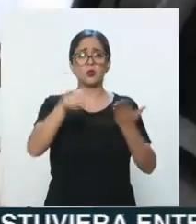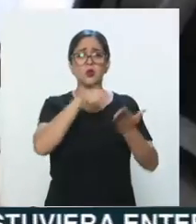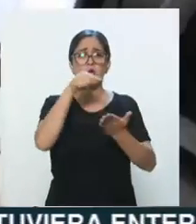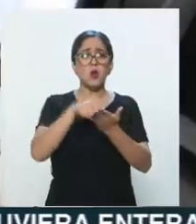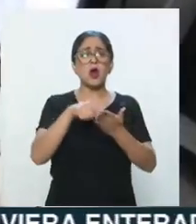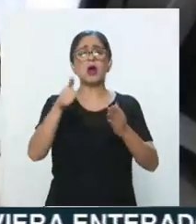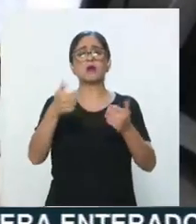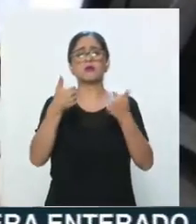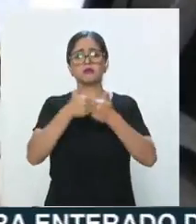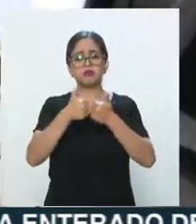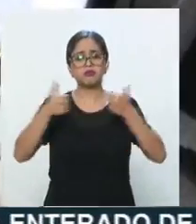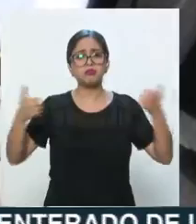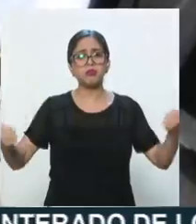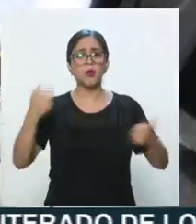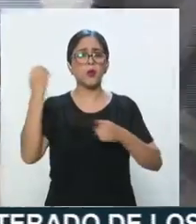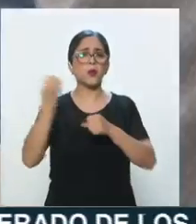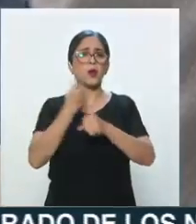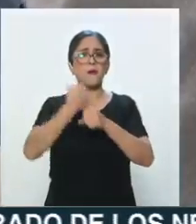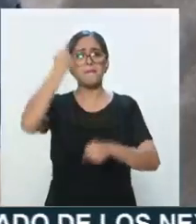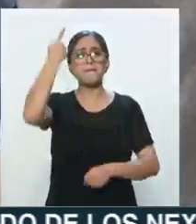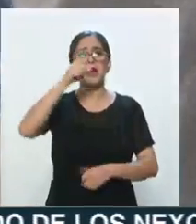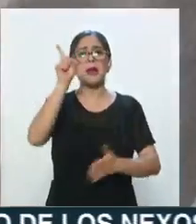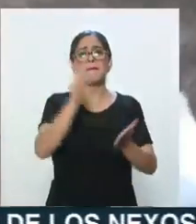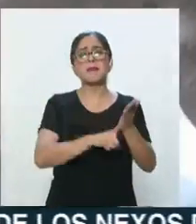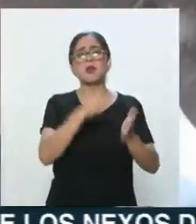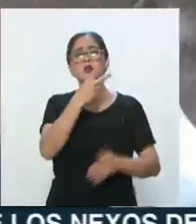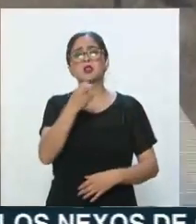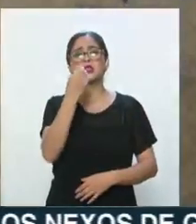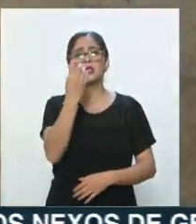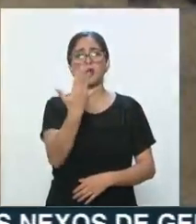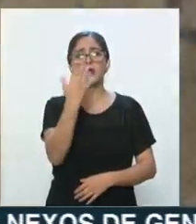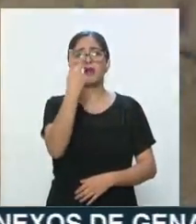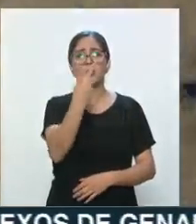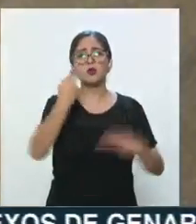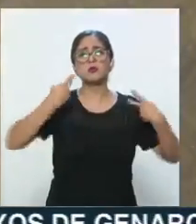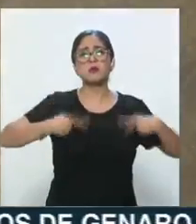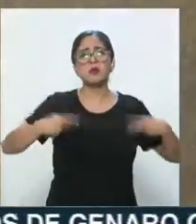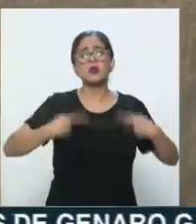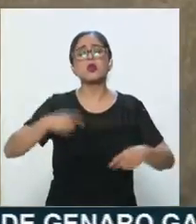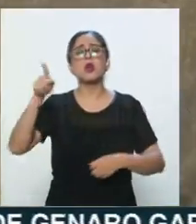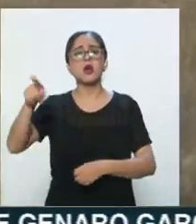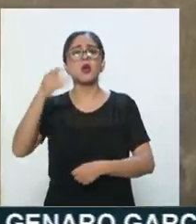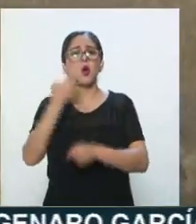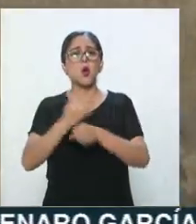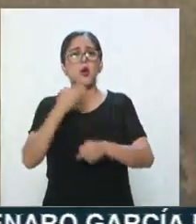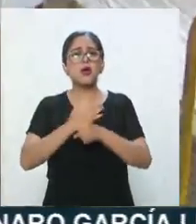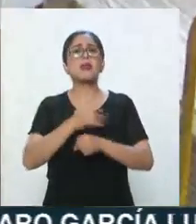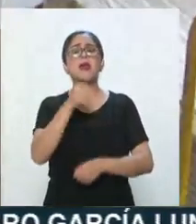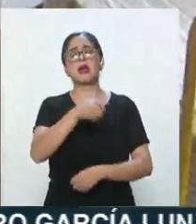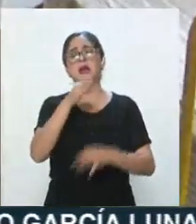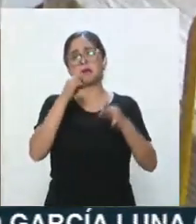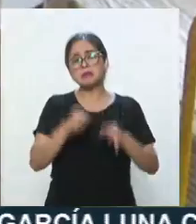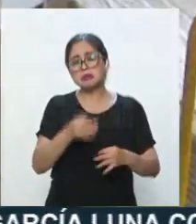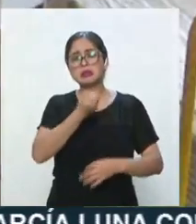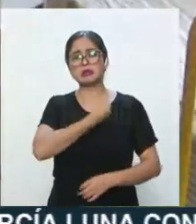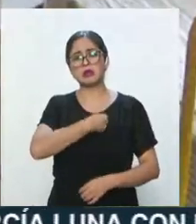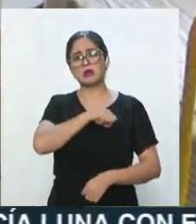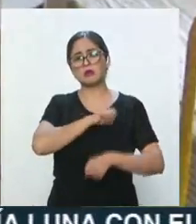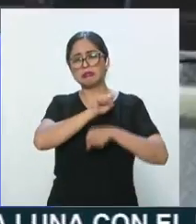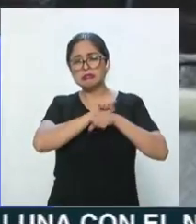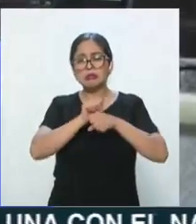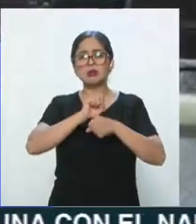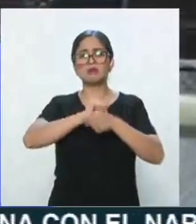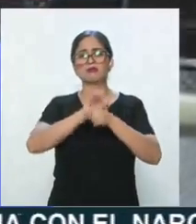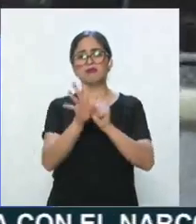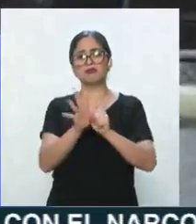voluntario para recibir a 1.252 personas en condición estable de COVID-19. Erick